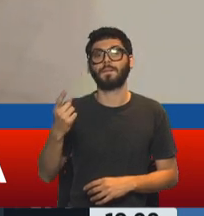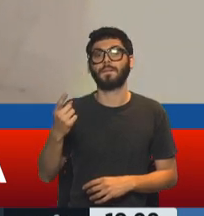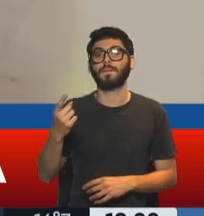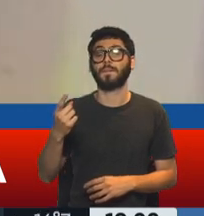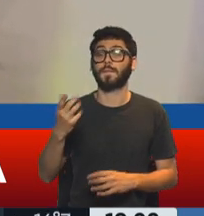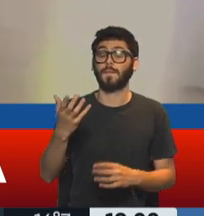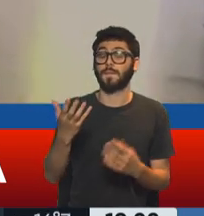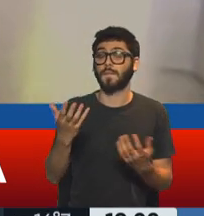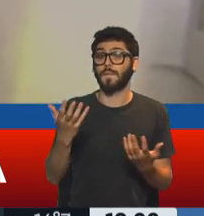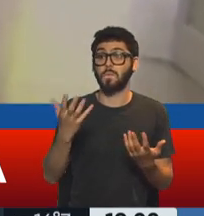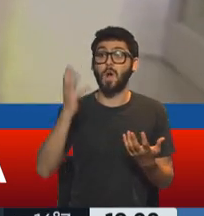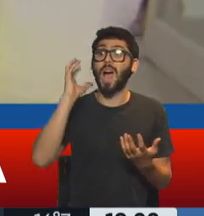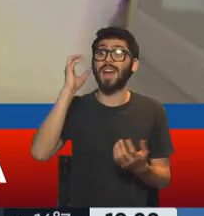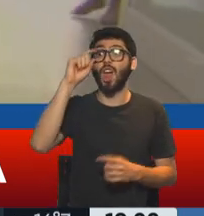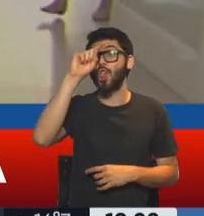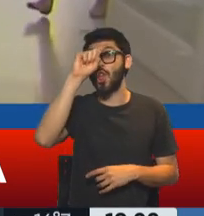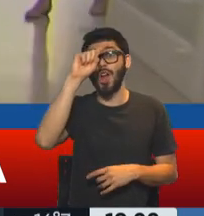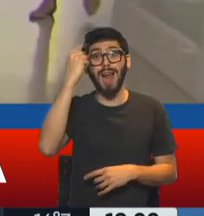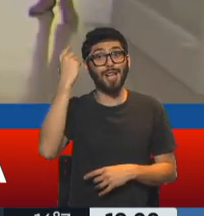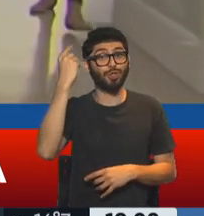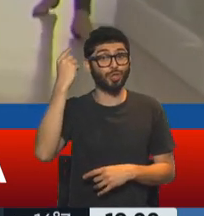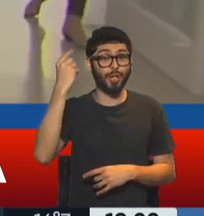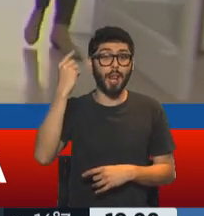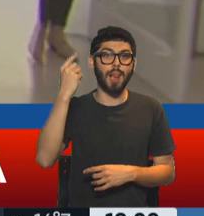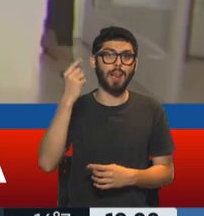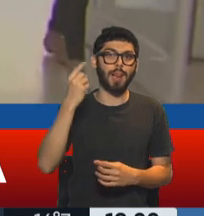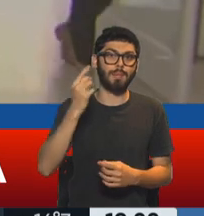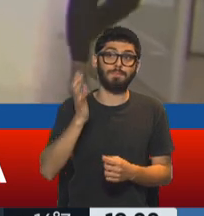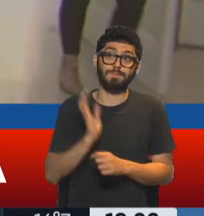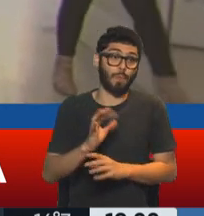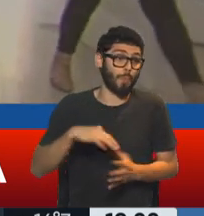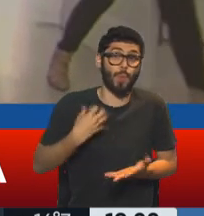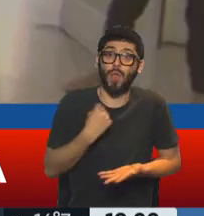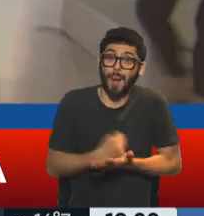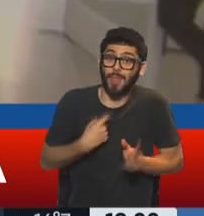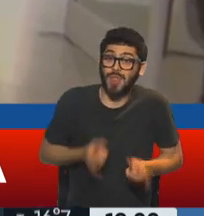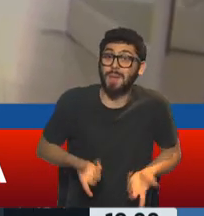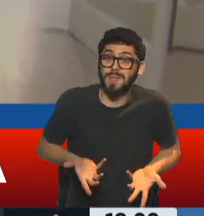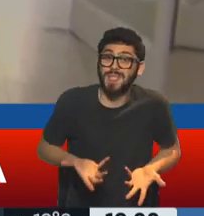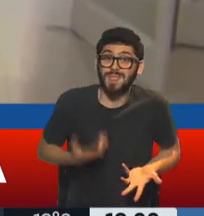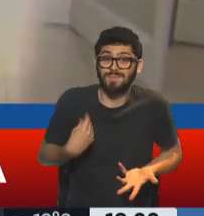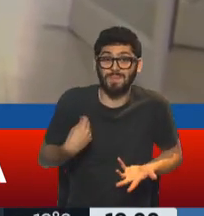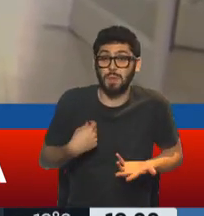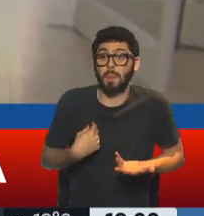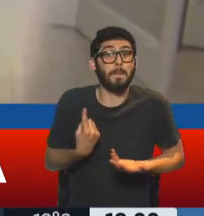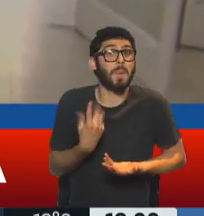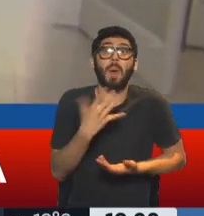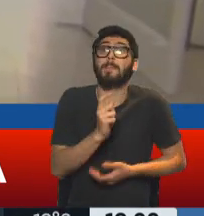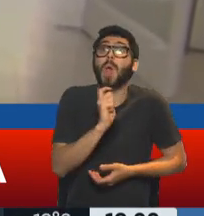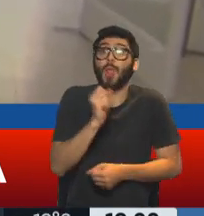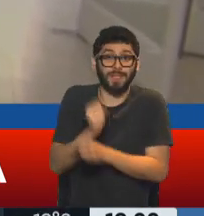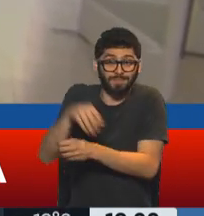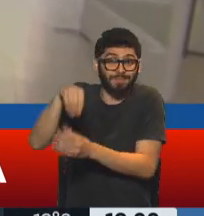pie una radio nacional que marcó también mi vida, porque es el primer medio en el que trabajé como periodista,